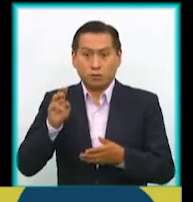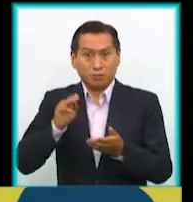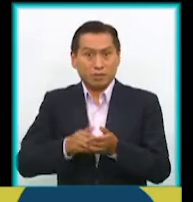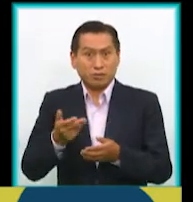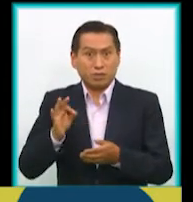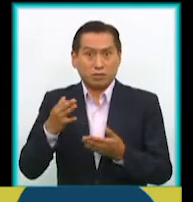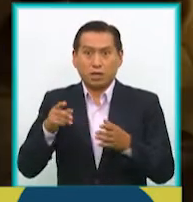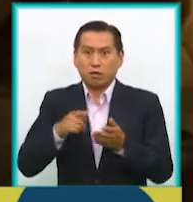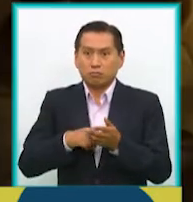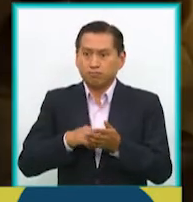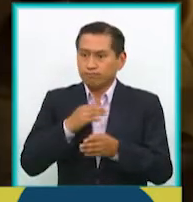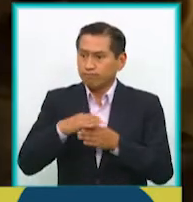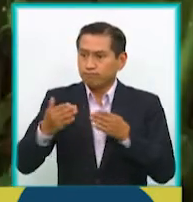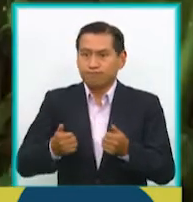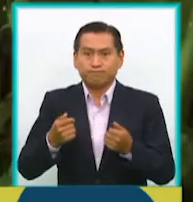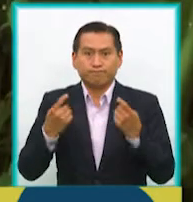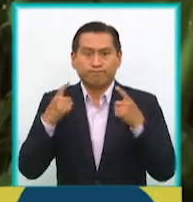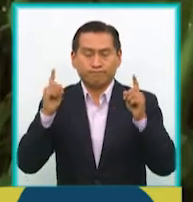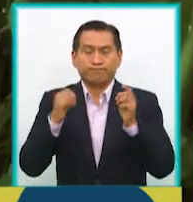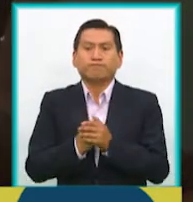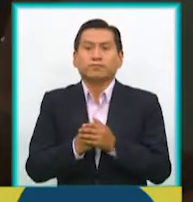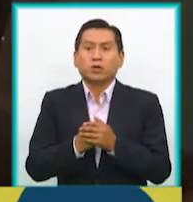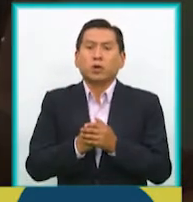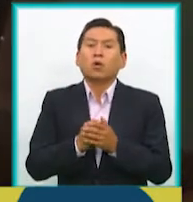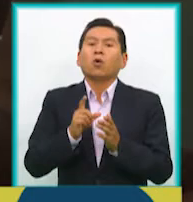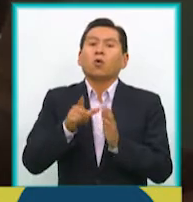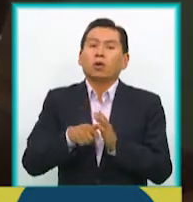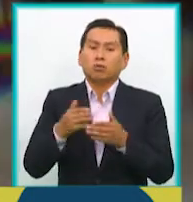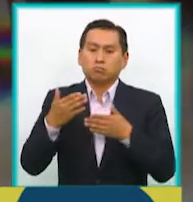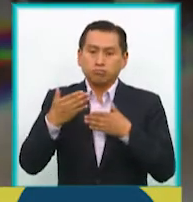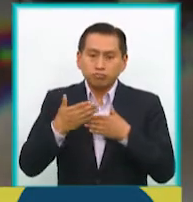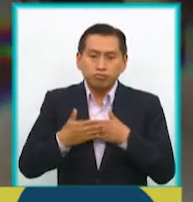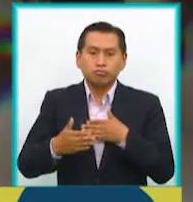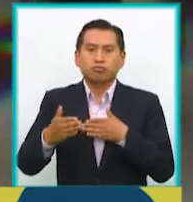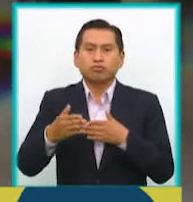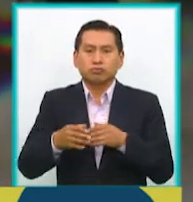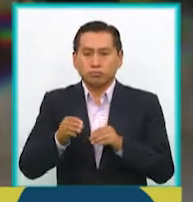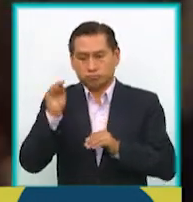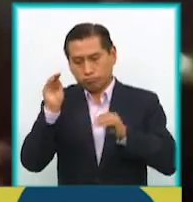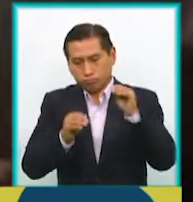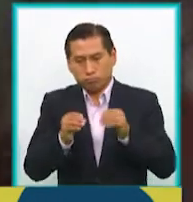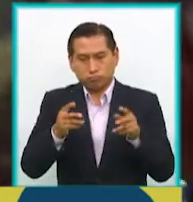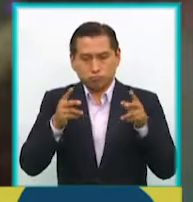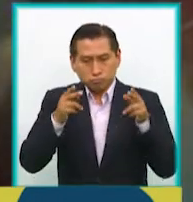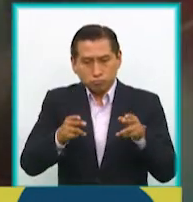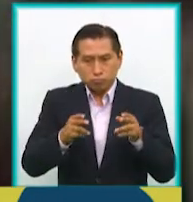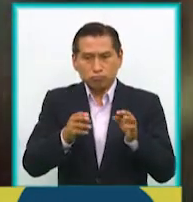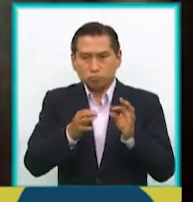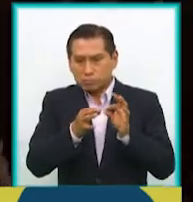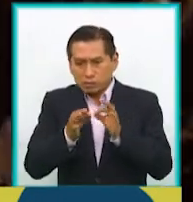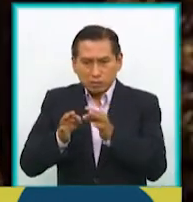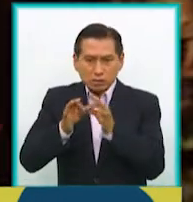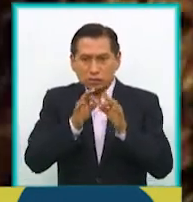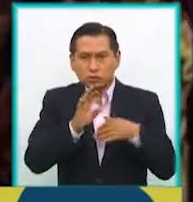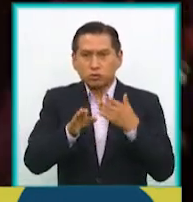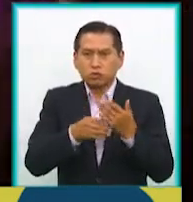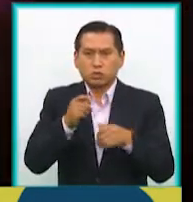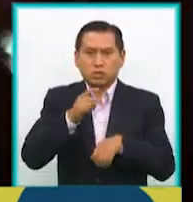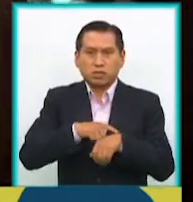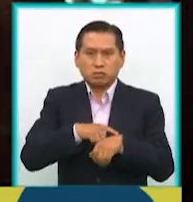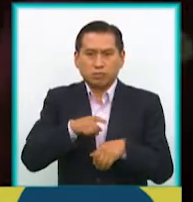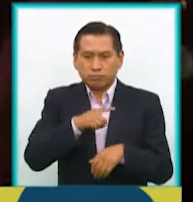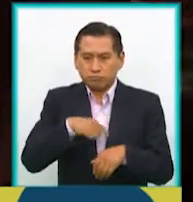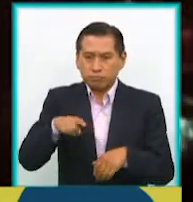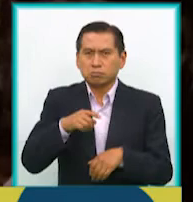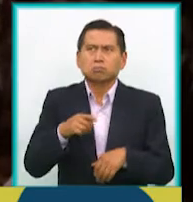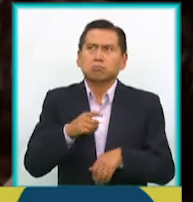logramos culminar, y bueno, ya todo el resto del proceso de postproducción y toda esa etapa, que